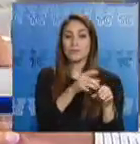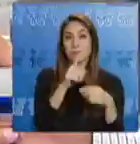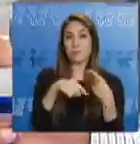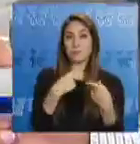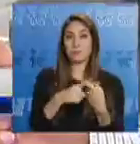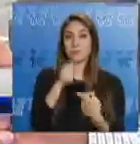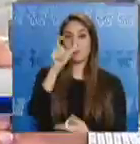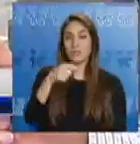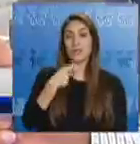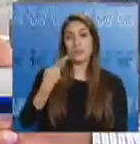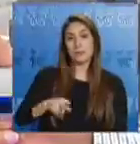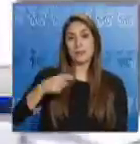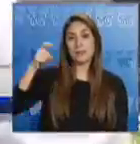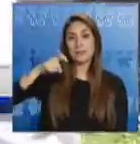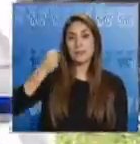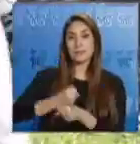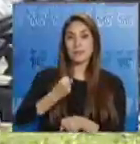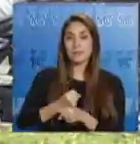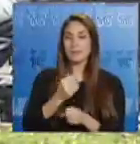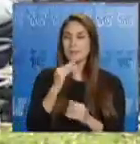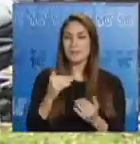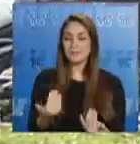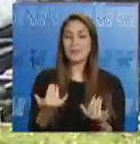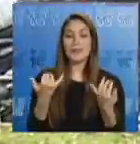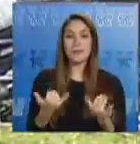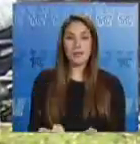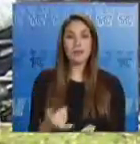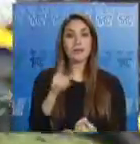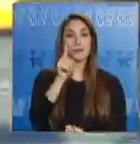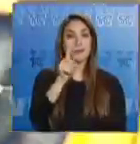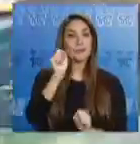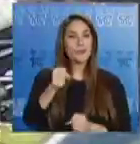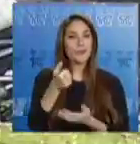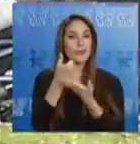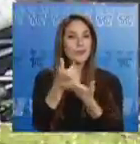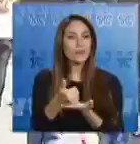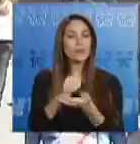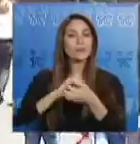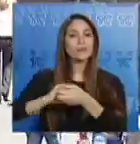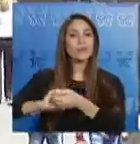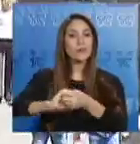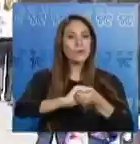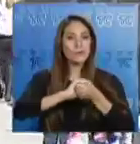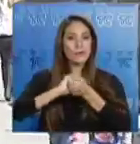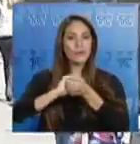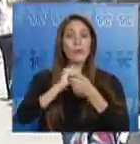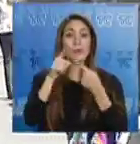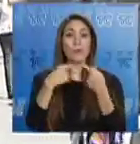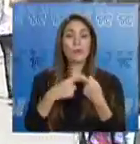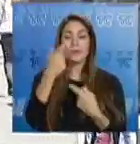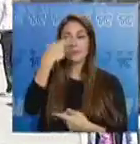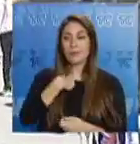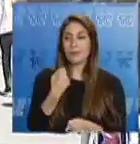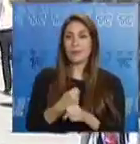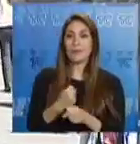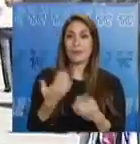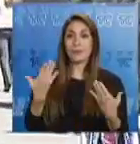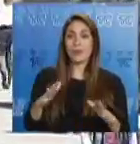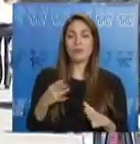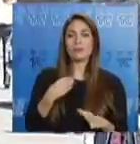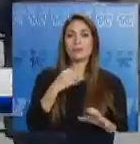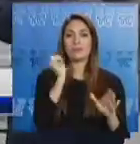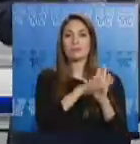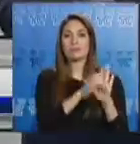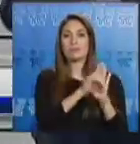pero otras personas necesitan en cambio el trabajo. Es importante aclarar que usted también se beneficiará del fondo solidario, si en determinado momento se queda sin empleo. El